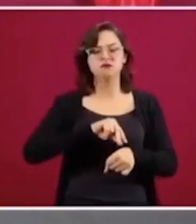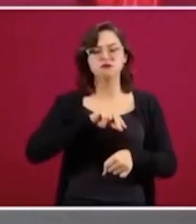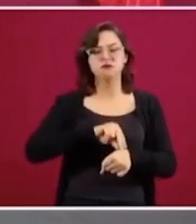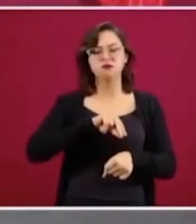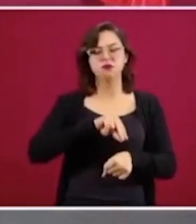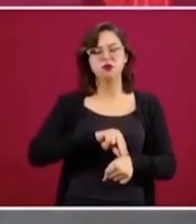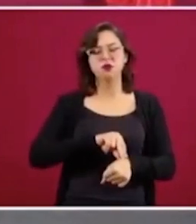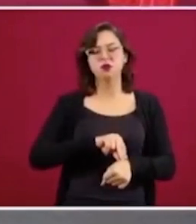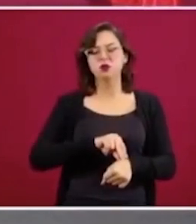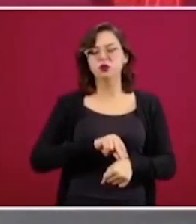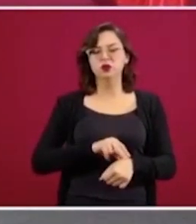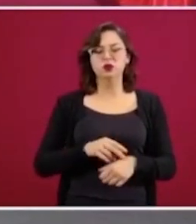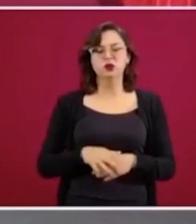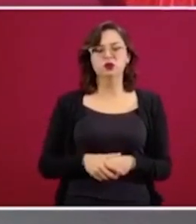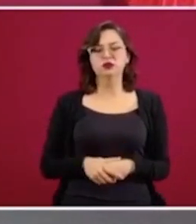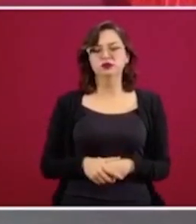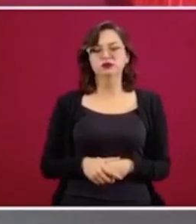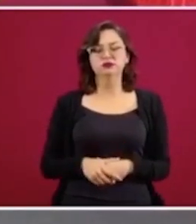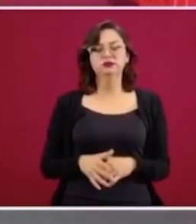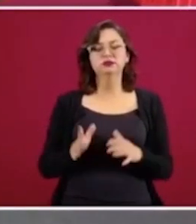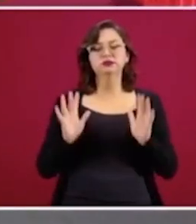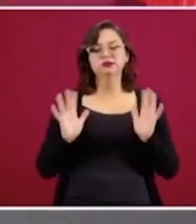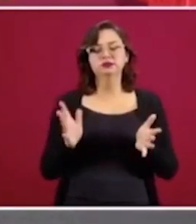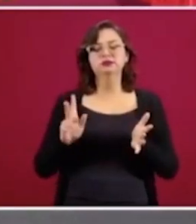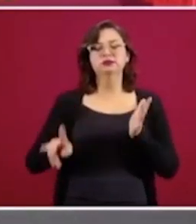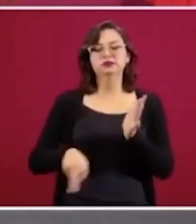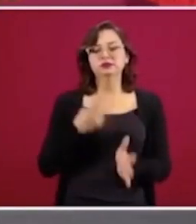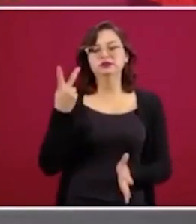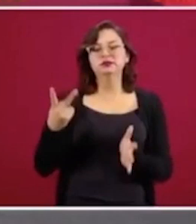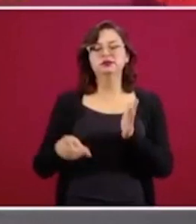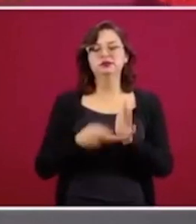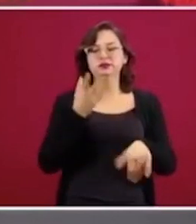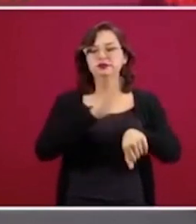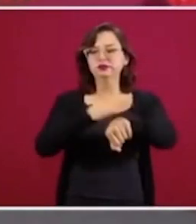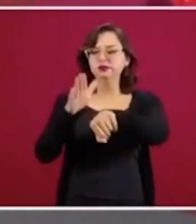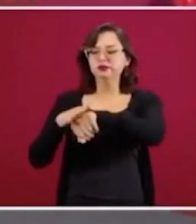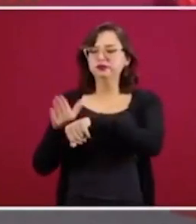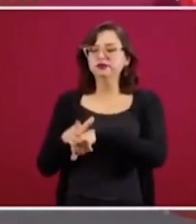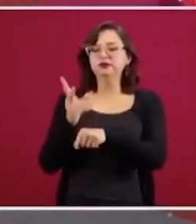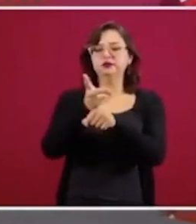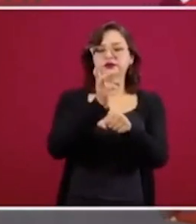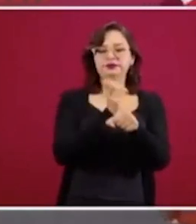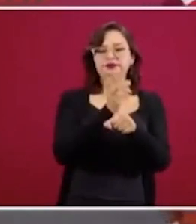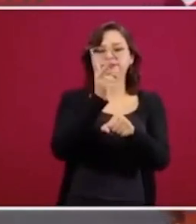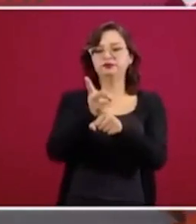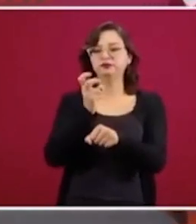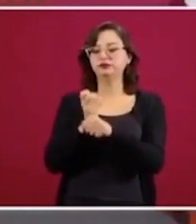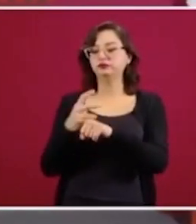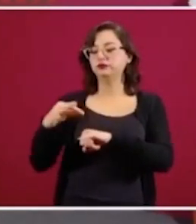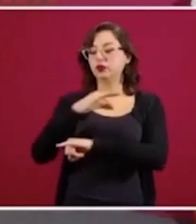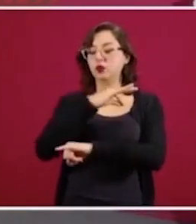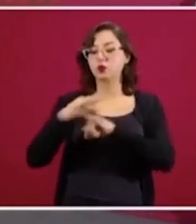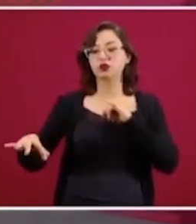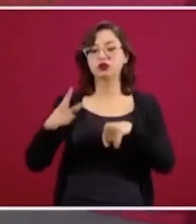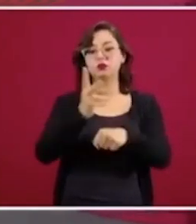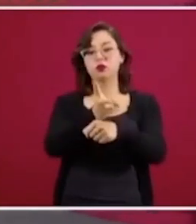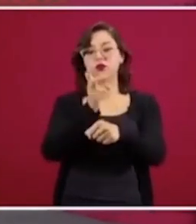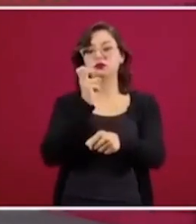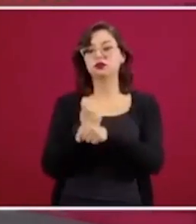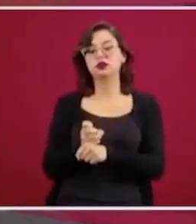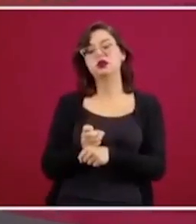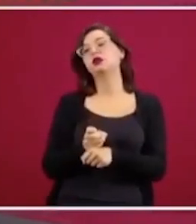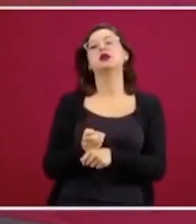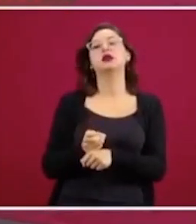dos, tres llamados. El último fue a los médicos y